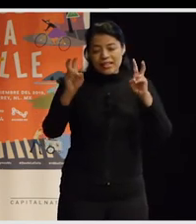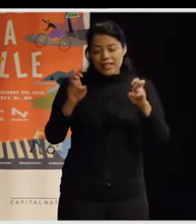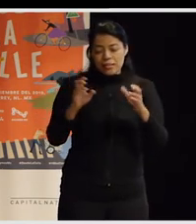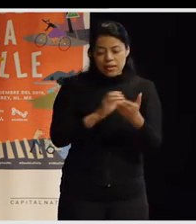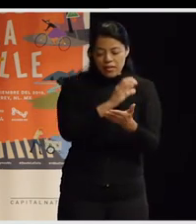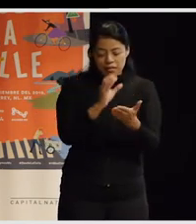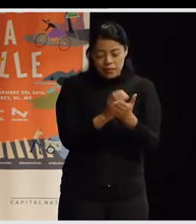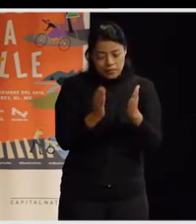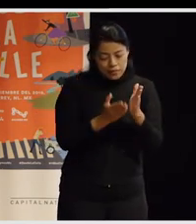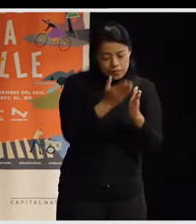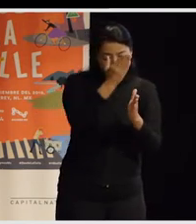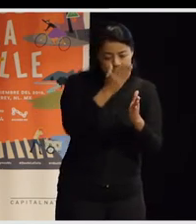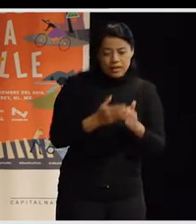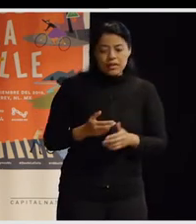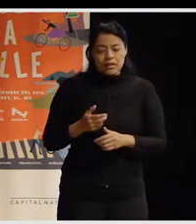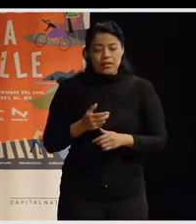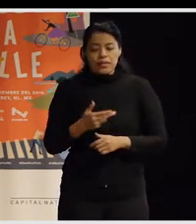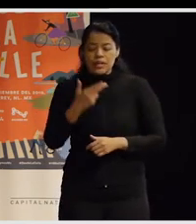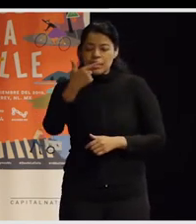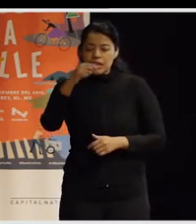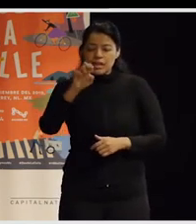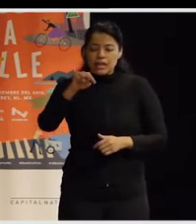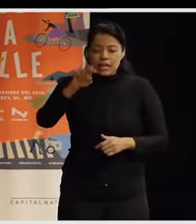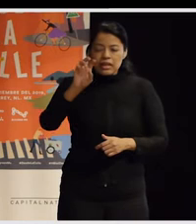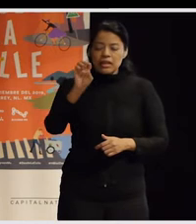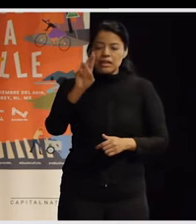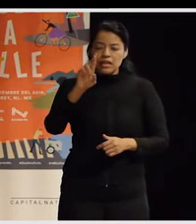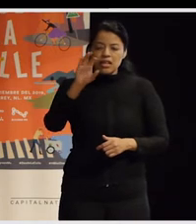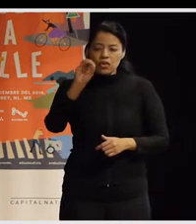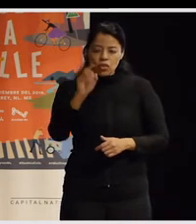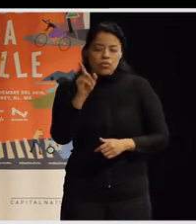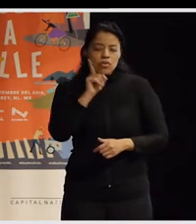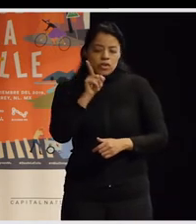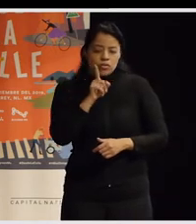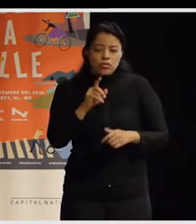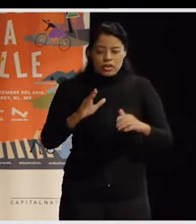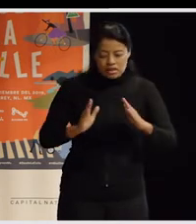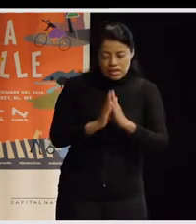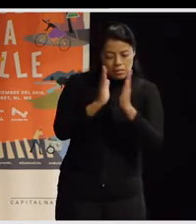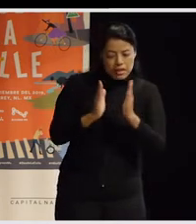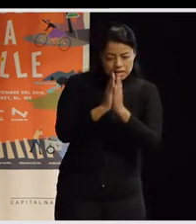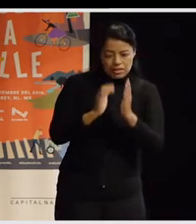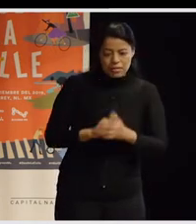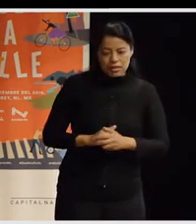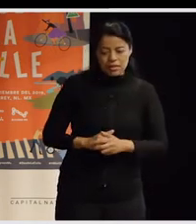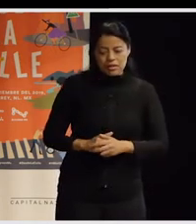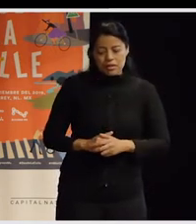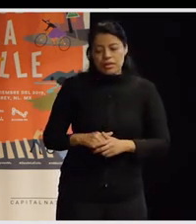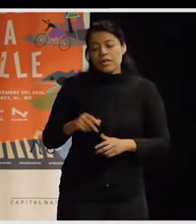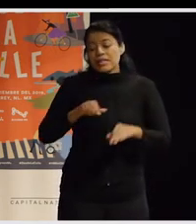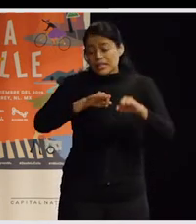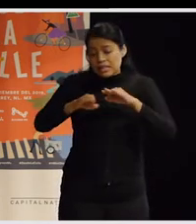perspectiva de género y con participación, ¿no? O digamos, mezclamos la igualdad con el urbanismo y con la participación, ¿no? Sobre todo